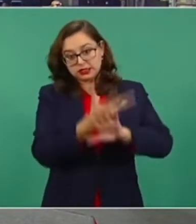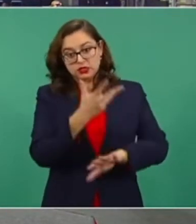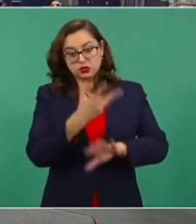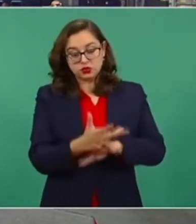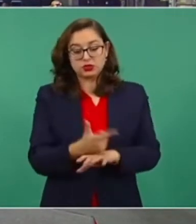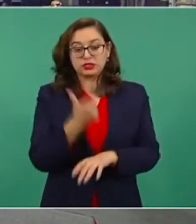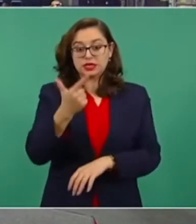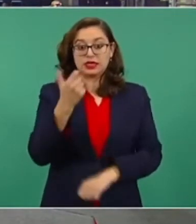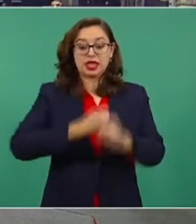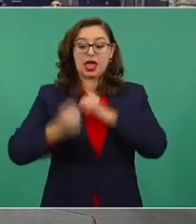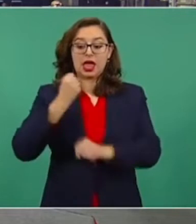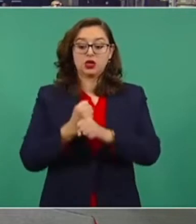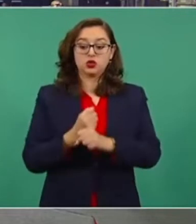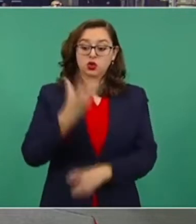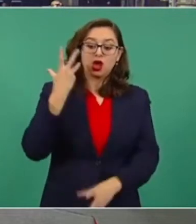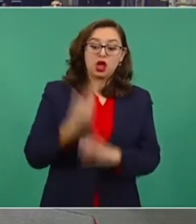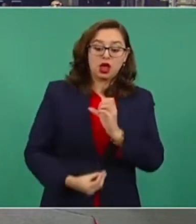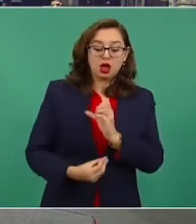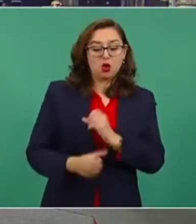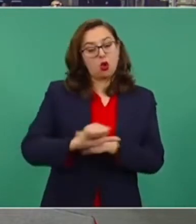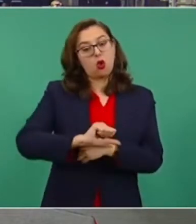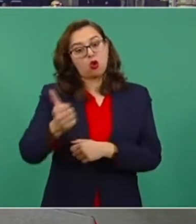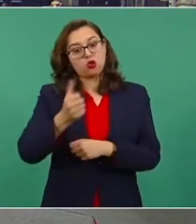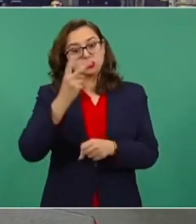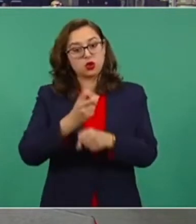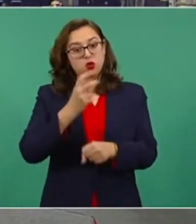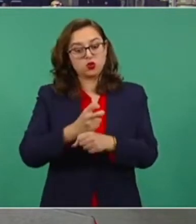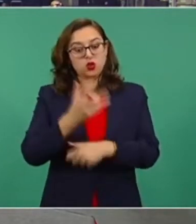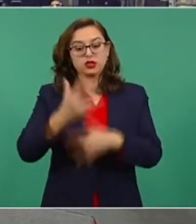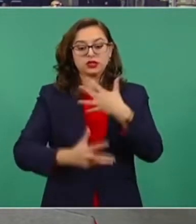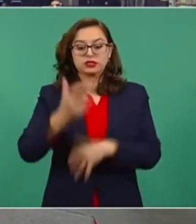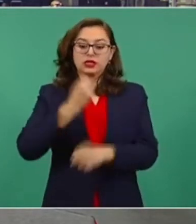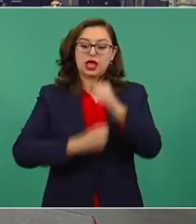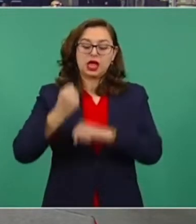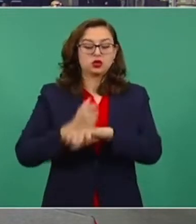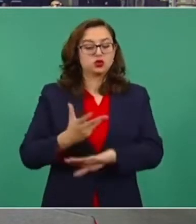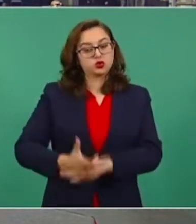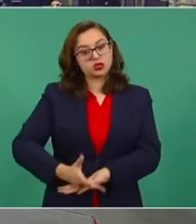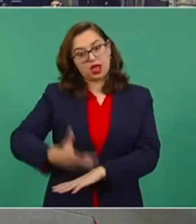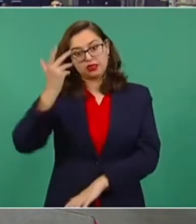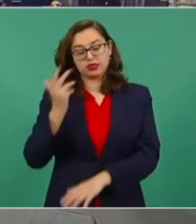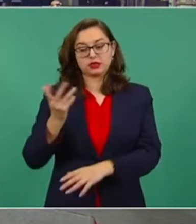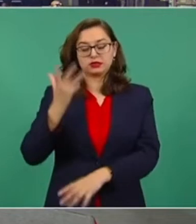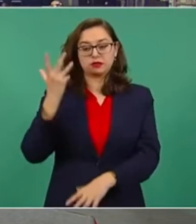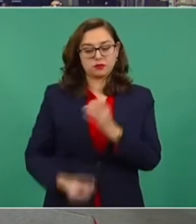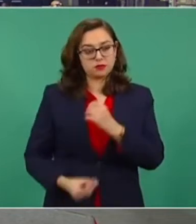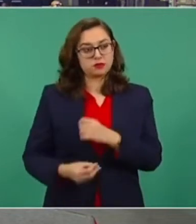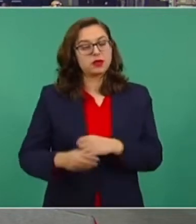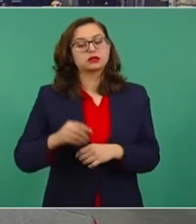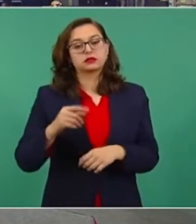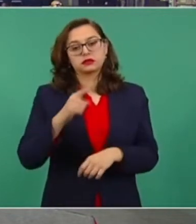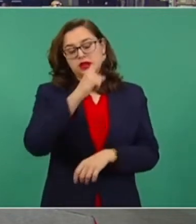años prófugo y otro desde hace 15 años. Se han hecho las solicitudes a la Interpol